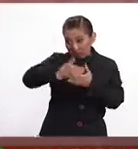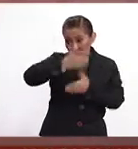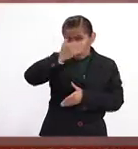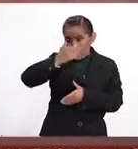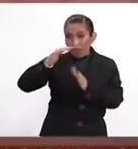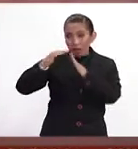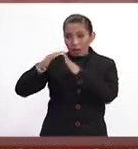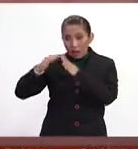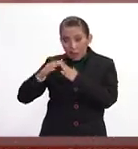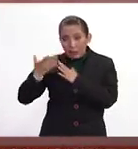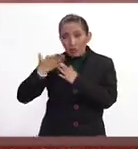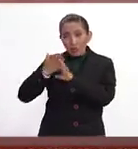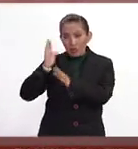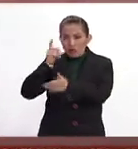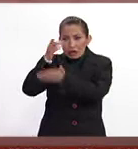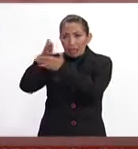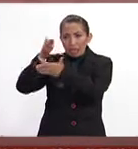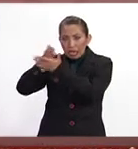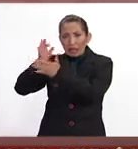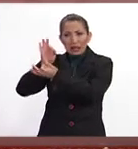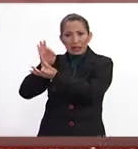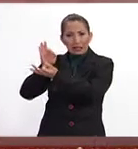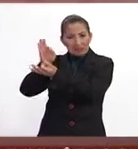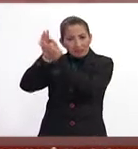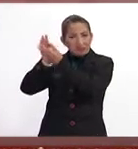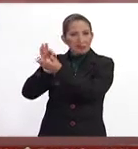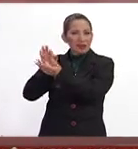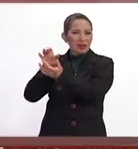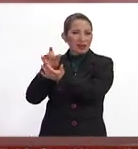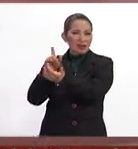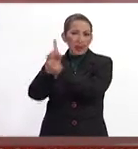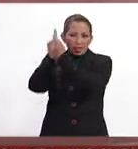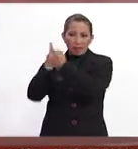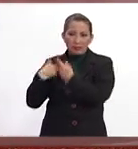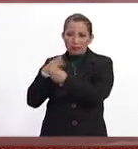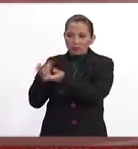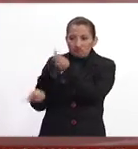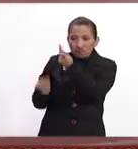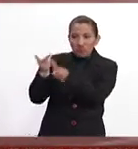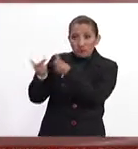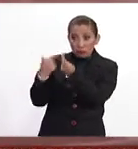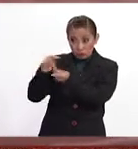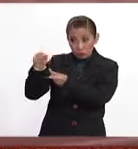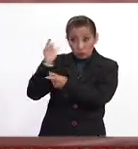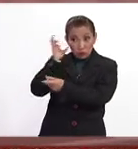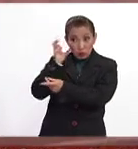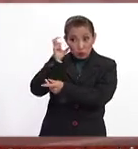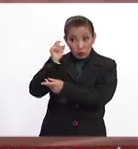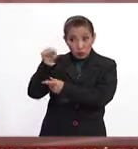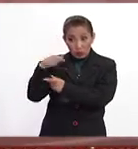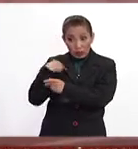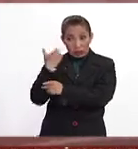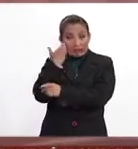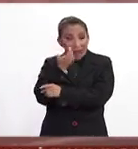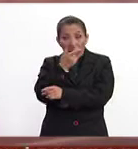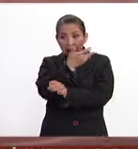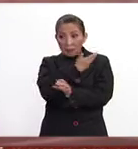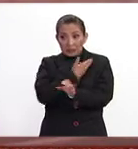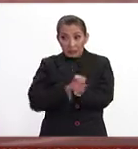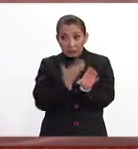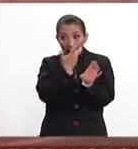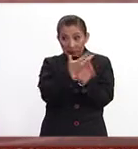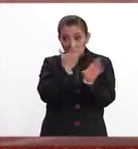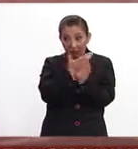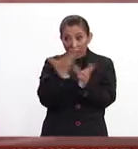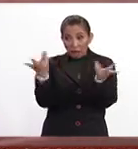en vivienda, lo más representativo que tenemos en el país y es si he escuchado de la intención del presidente